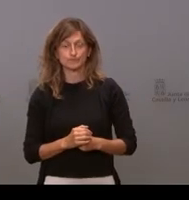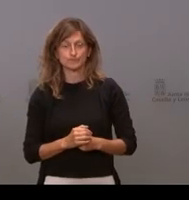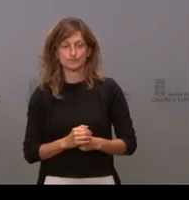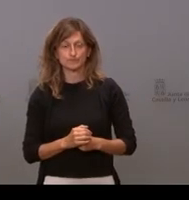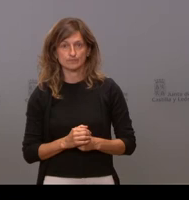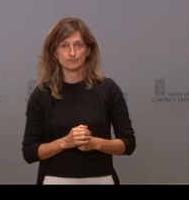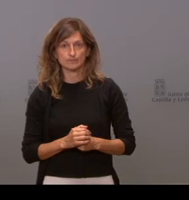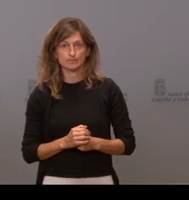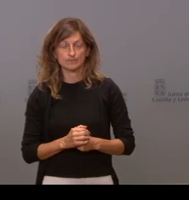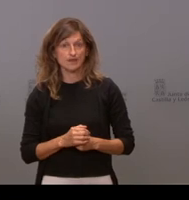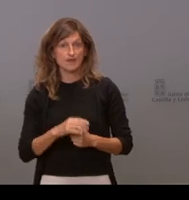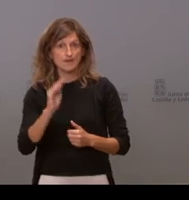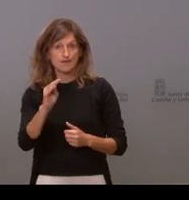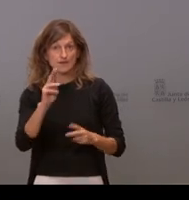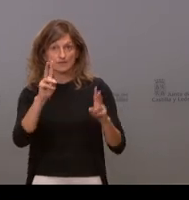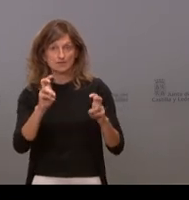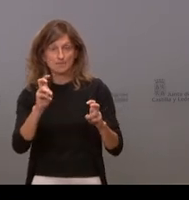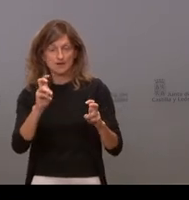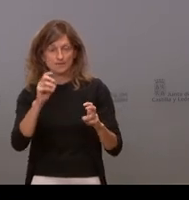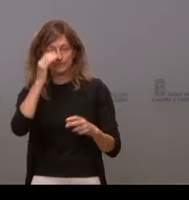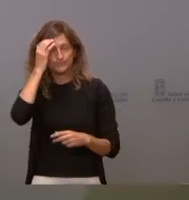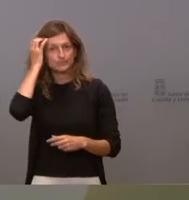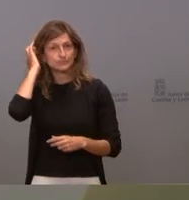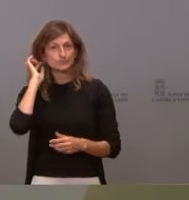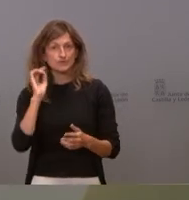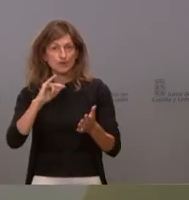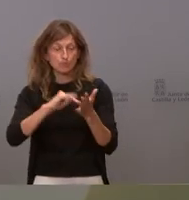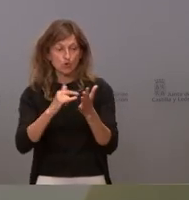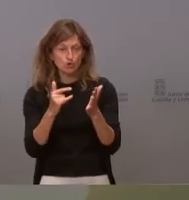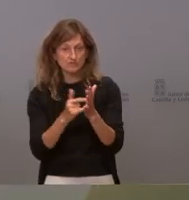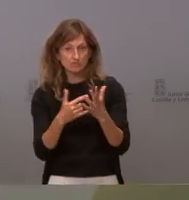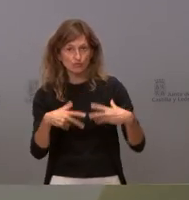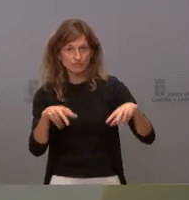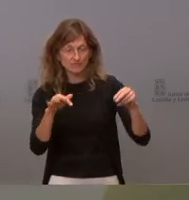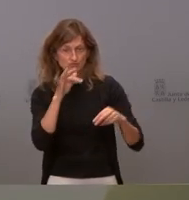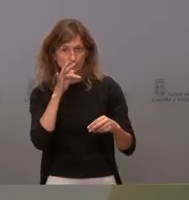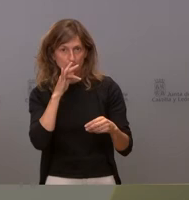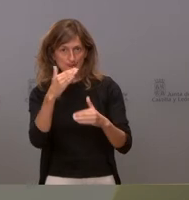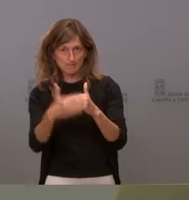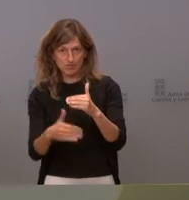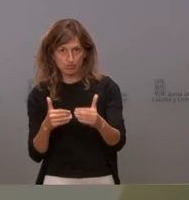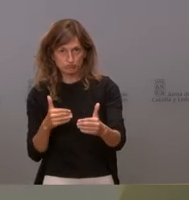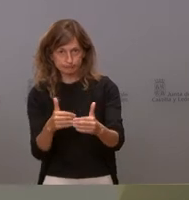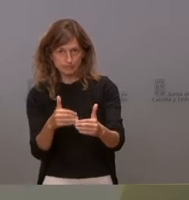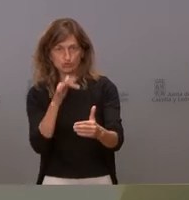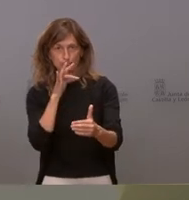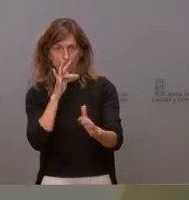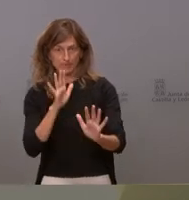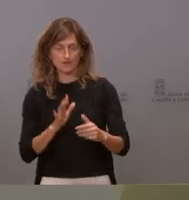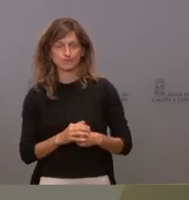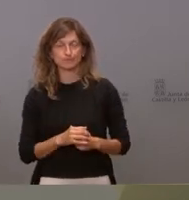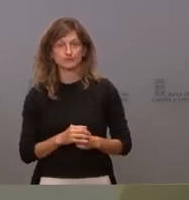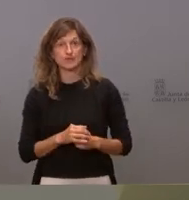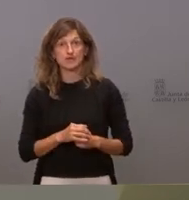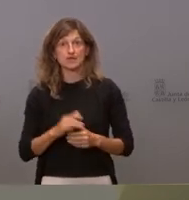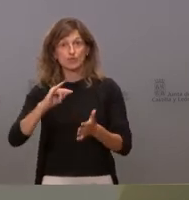respecto a la pregunta que me corresponde no está todavía el proyecto terminado estamos dentro del plazo previsto para su terminación recordemos